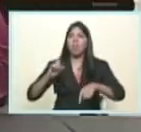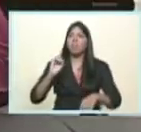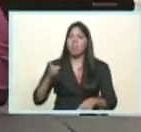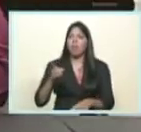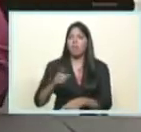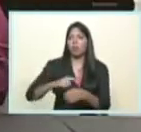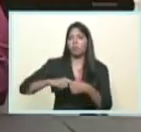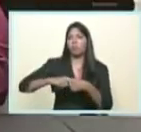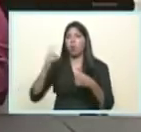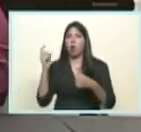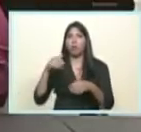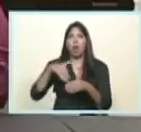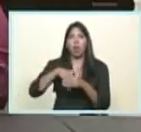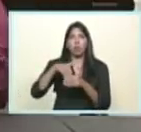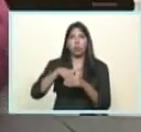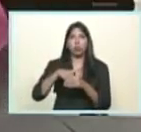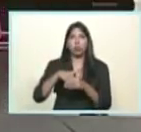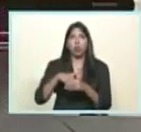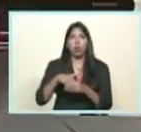de las elecciones